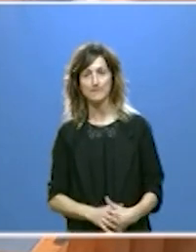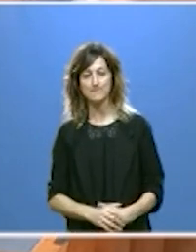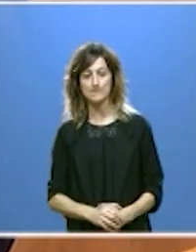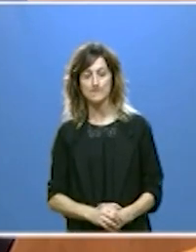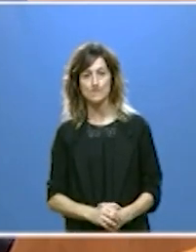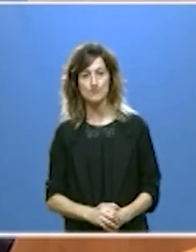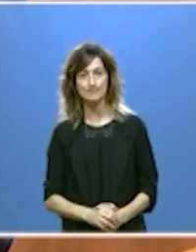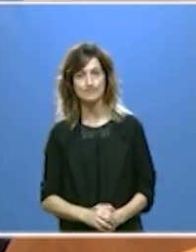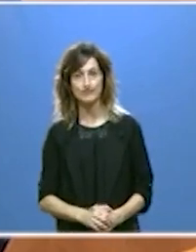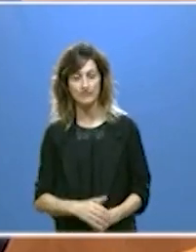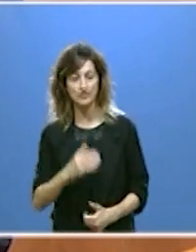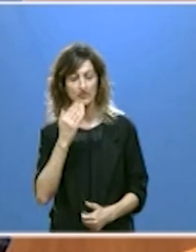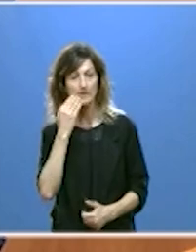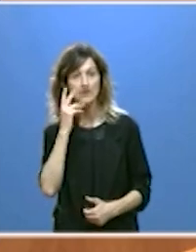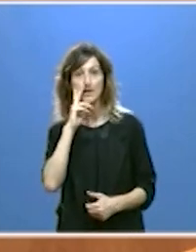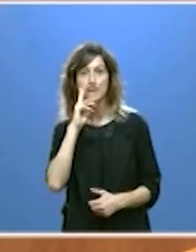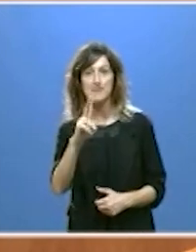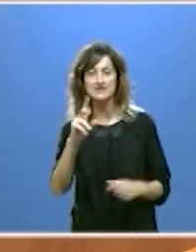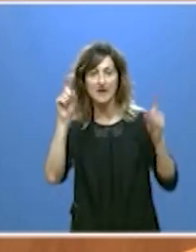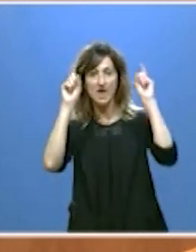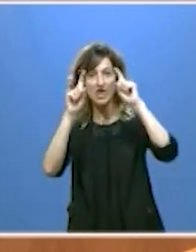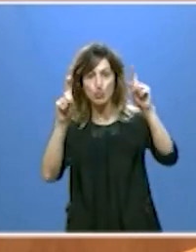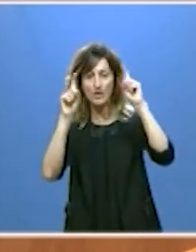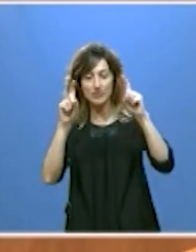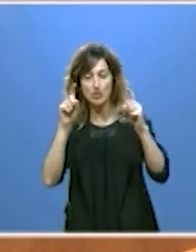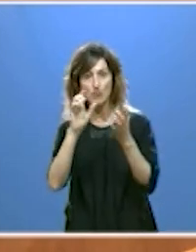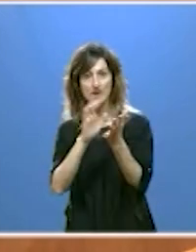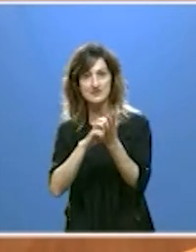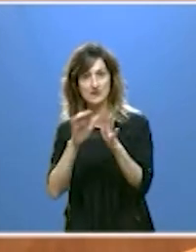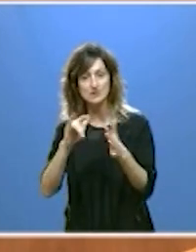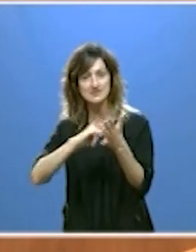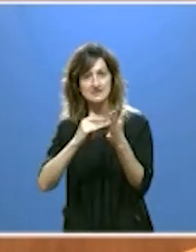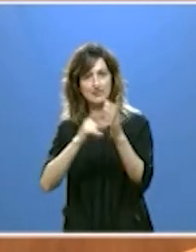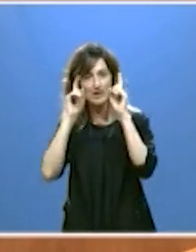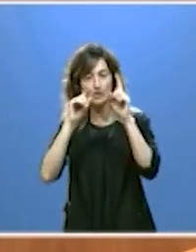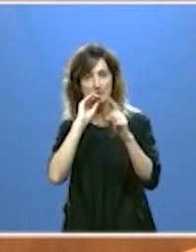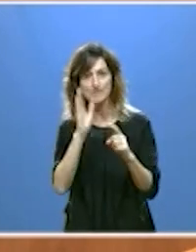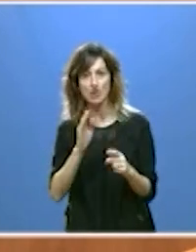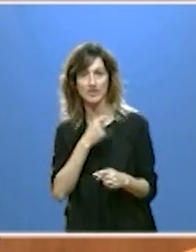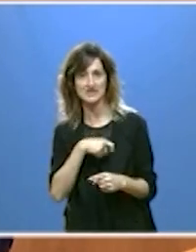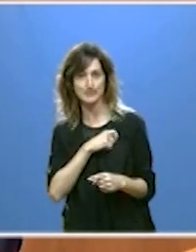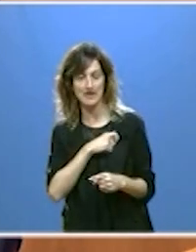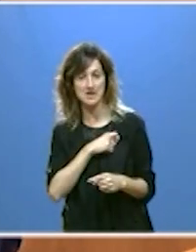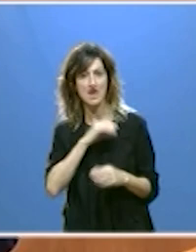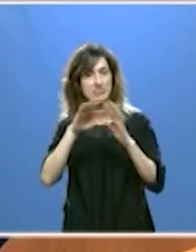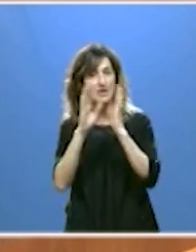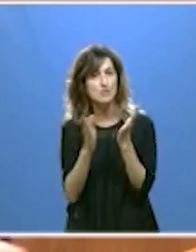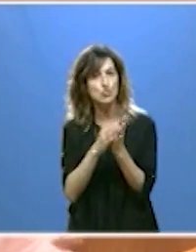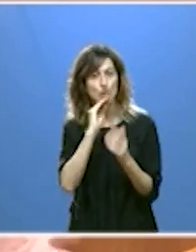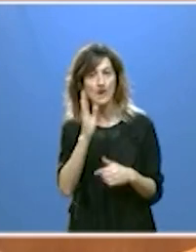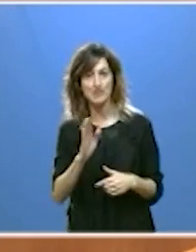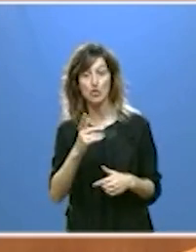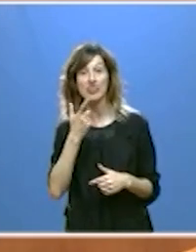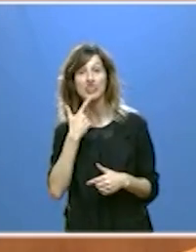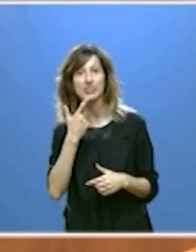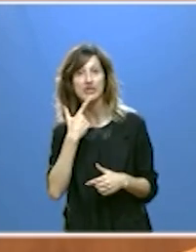Si nos fijamos en la educación, somos la comunidad con mejor sistema educativo de España y uno de los mejores del mundo, así